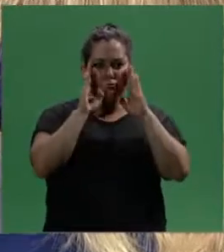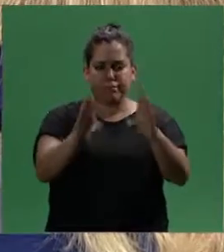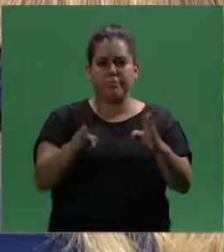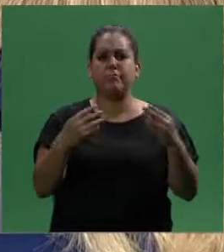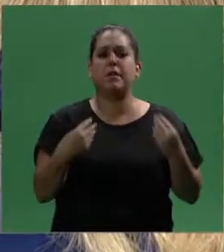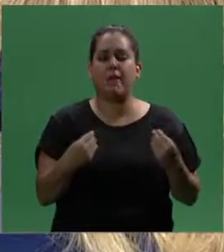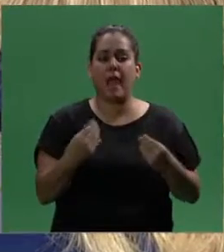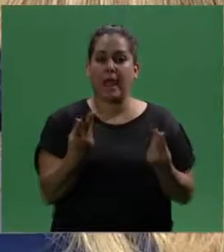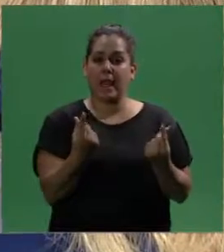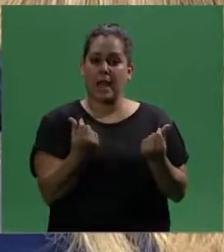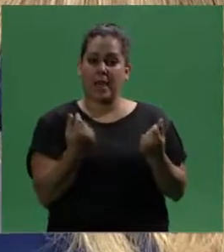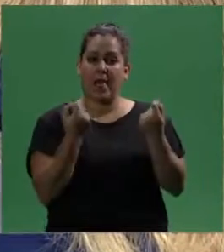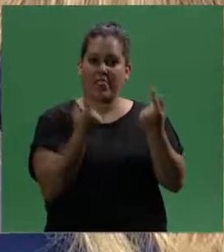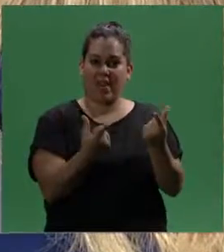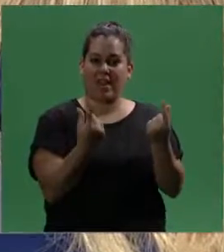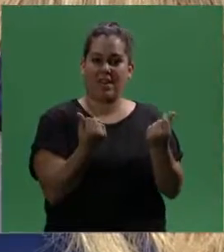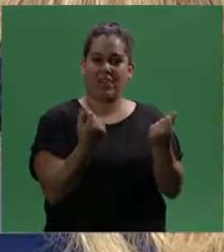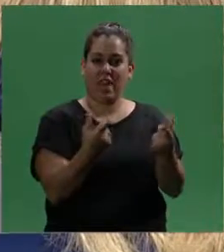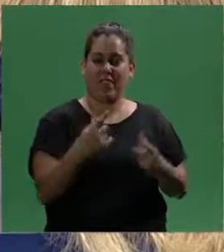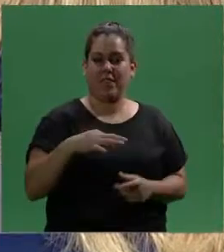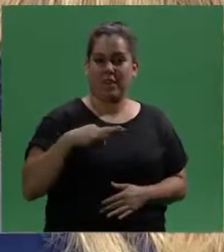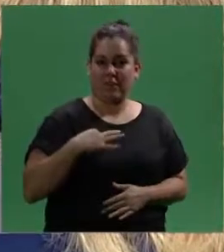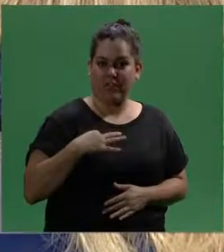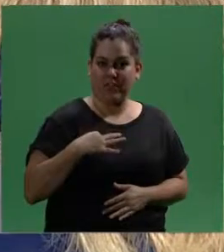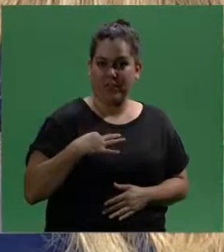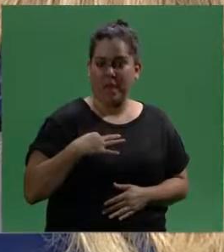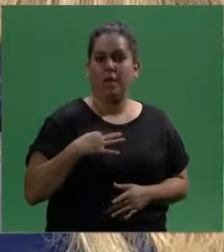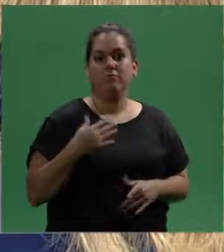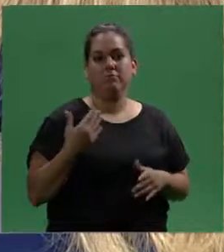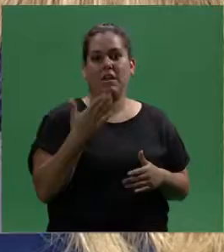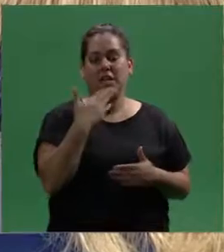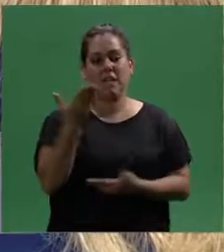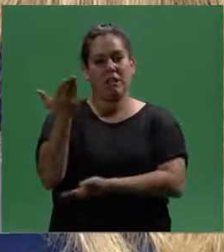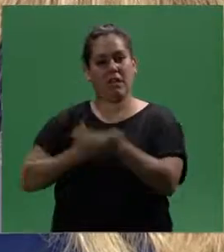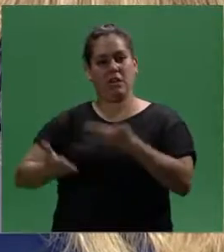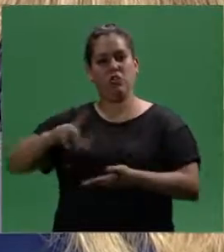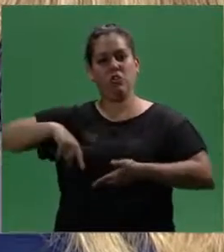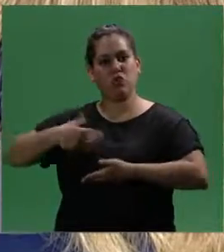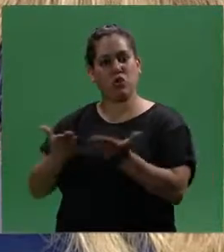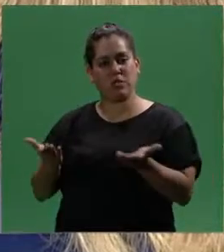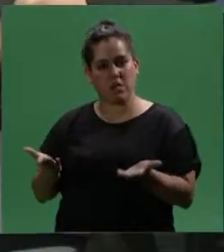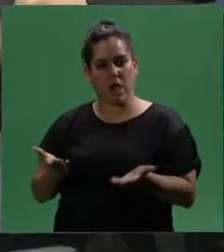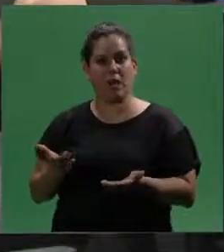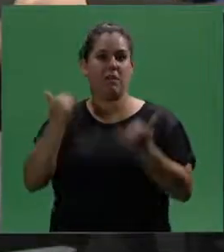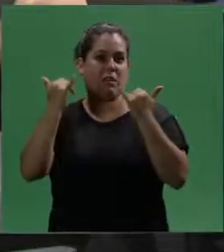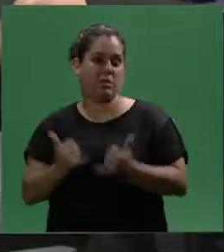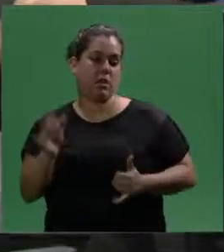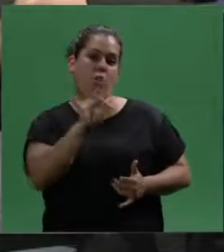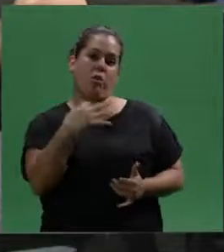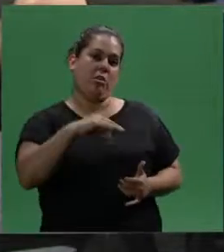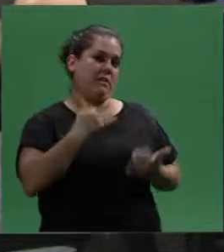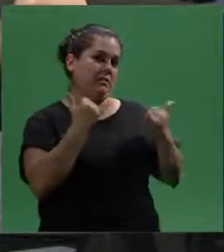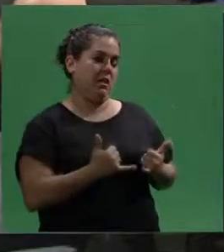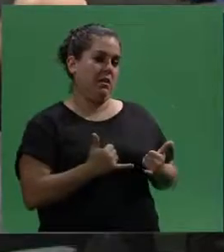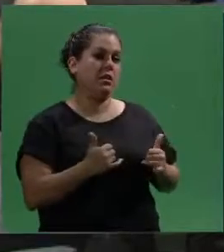orientación es darle la calidad de vida en función de la interacción social que tienen o que tendrían que